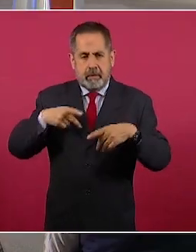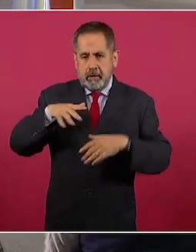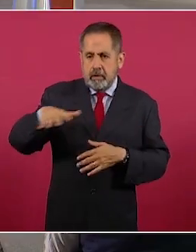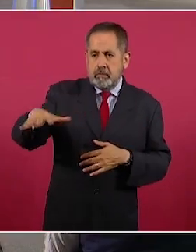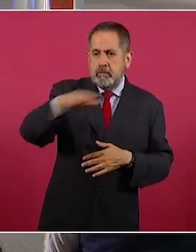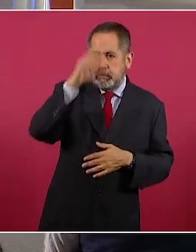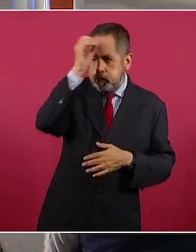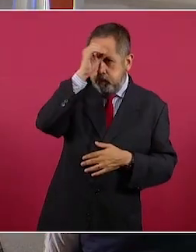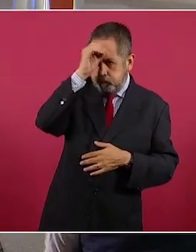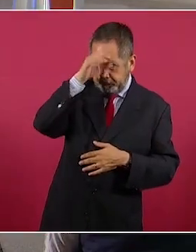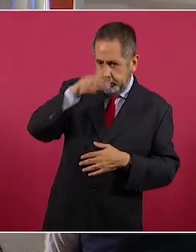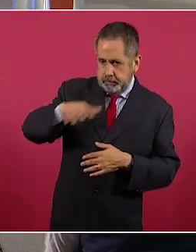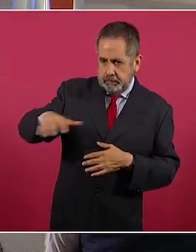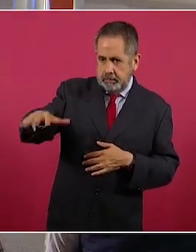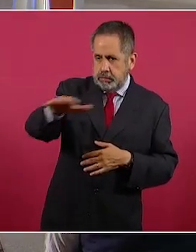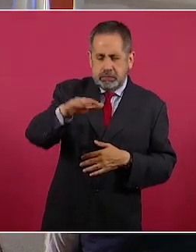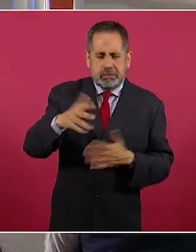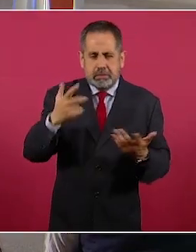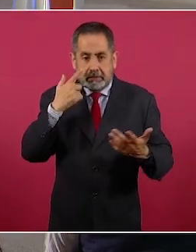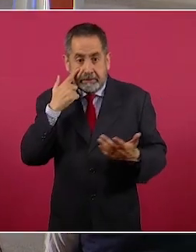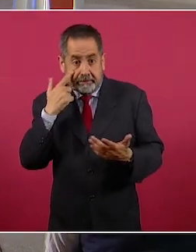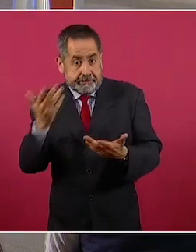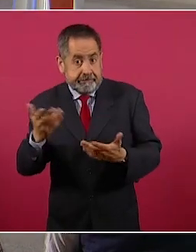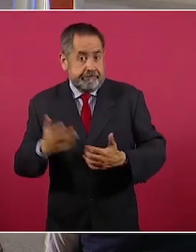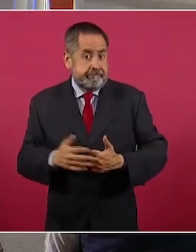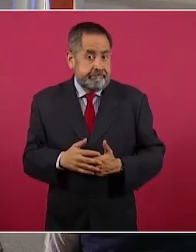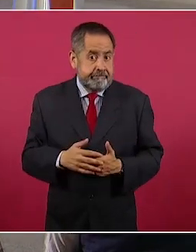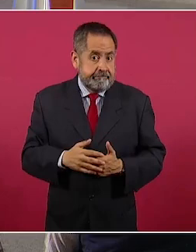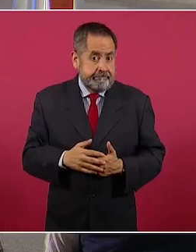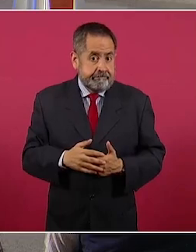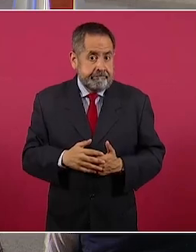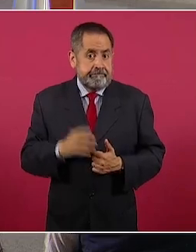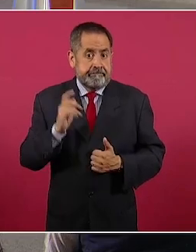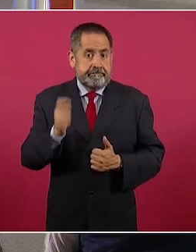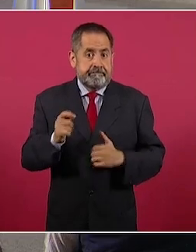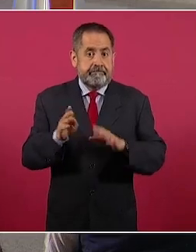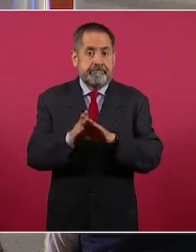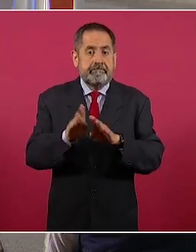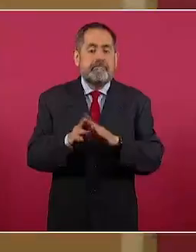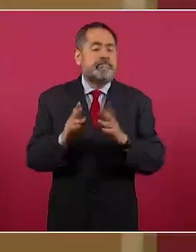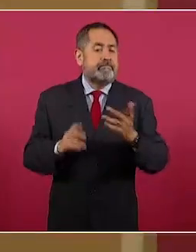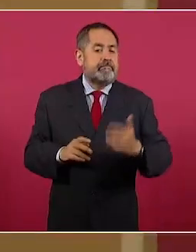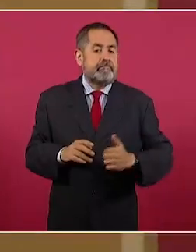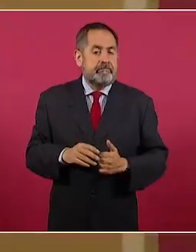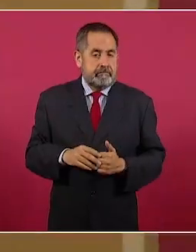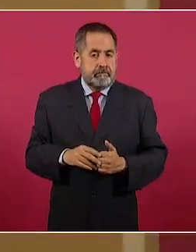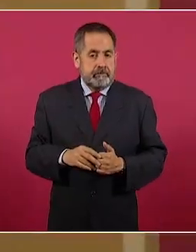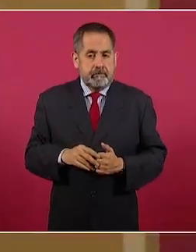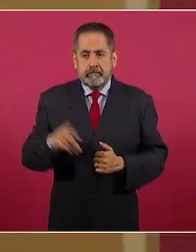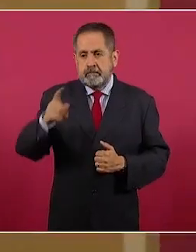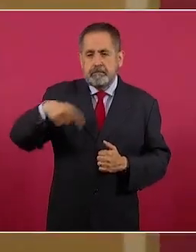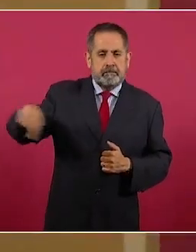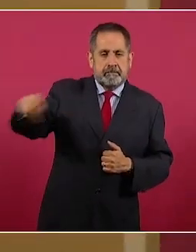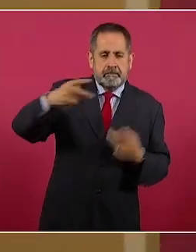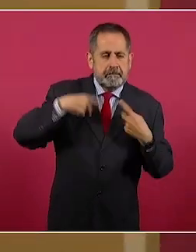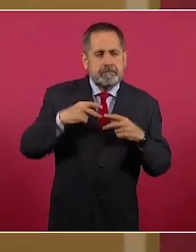porque la percepción es otra